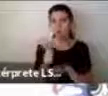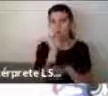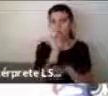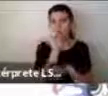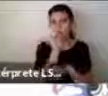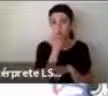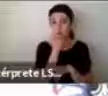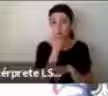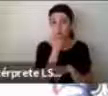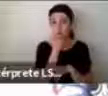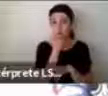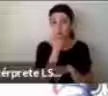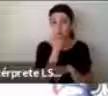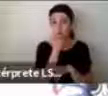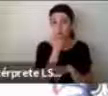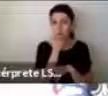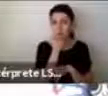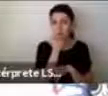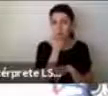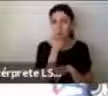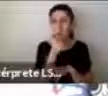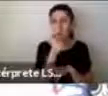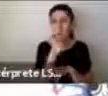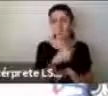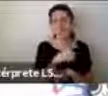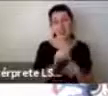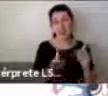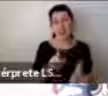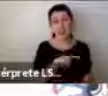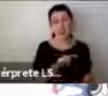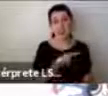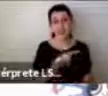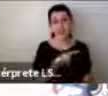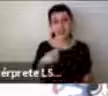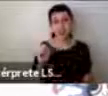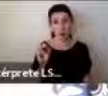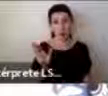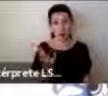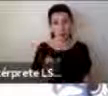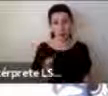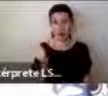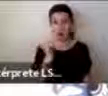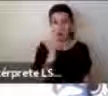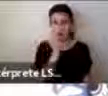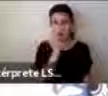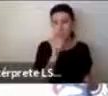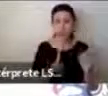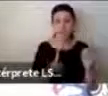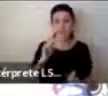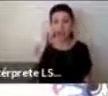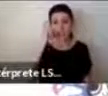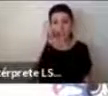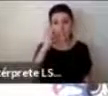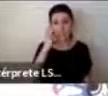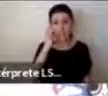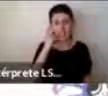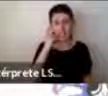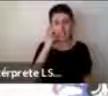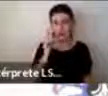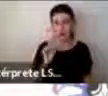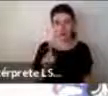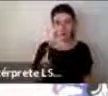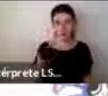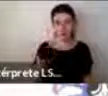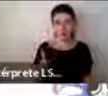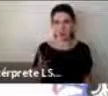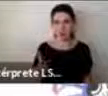ciertos trastornos. Y me atrevo a decir 100% porque a veces hay creencias que realmente no corresponden a cómo se entiende un trastorno hoy en